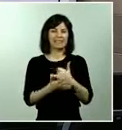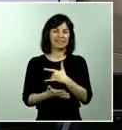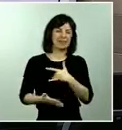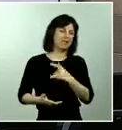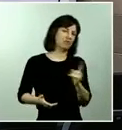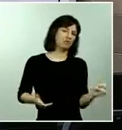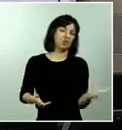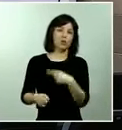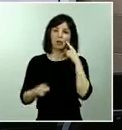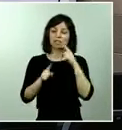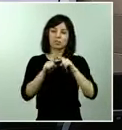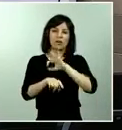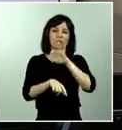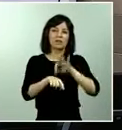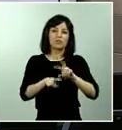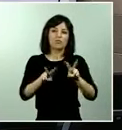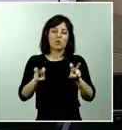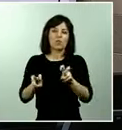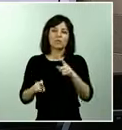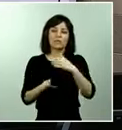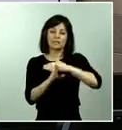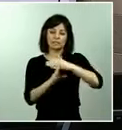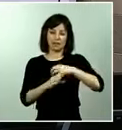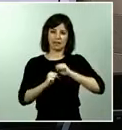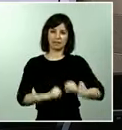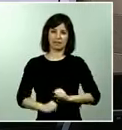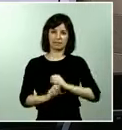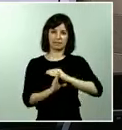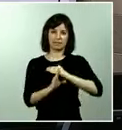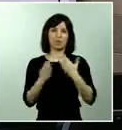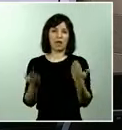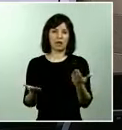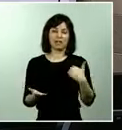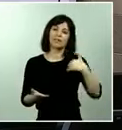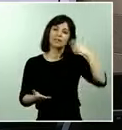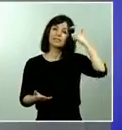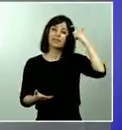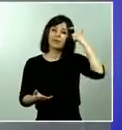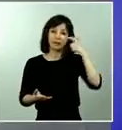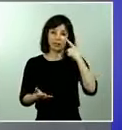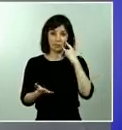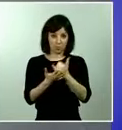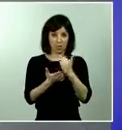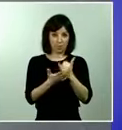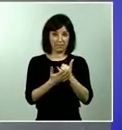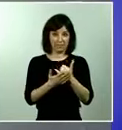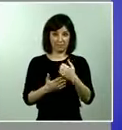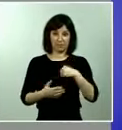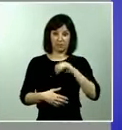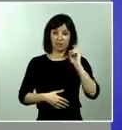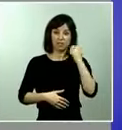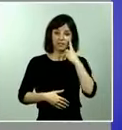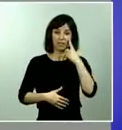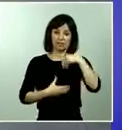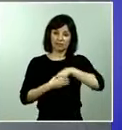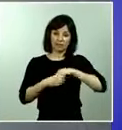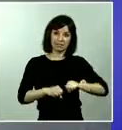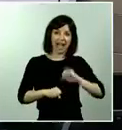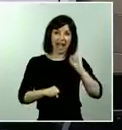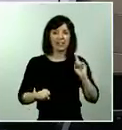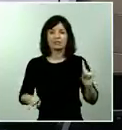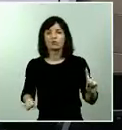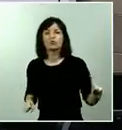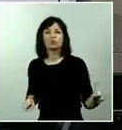y el nivel de inmunidad entonces queríamos saber si se van a hacer estas pruebas serológicas de detección de anticuerpos a todo el mundo y si